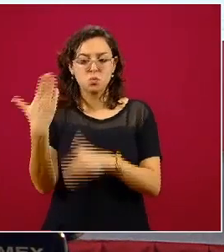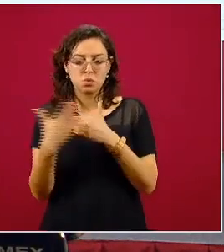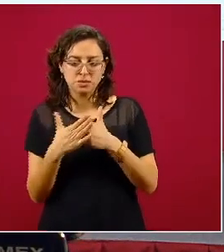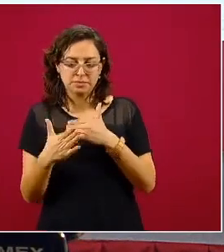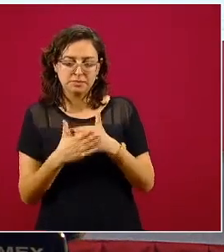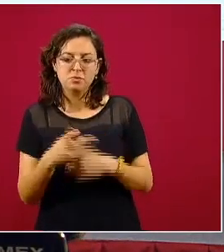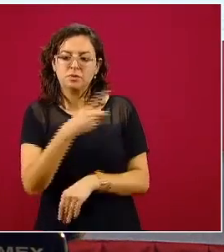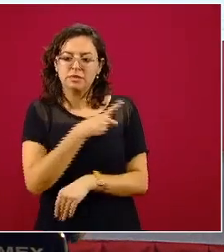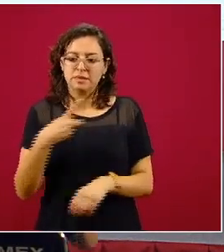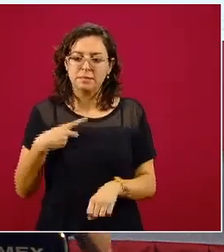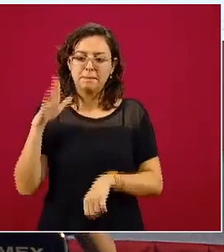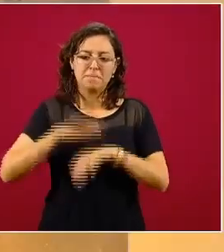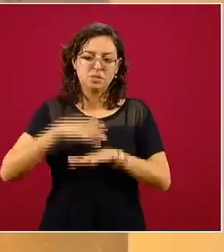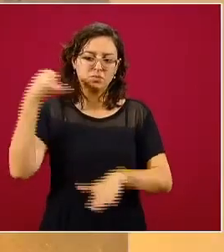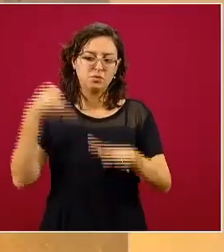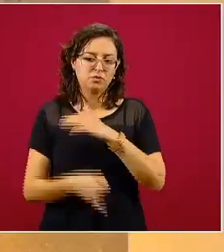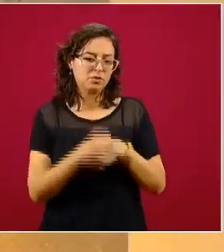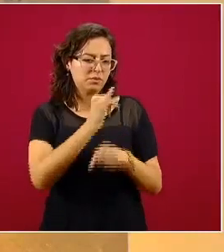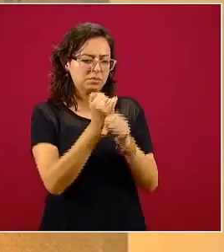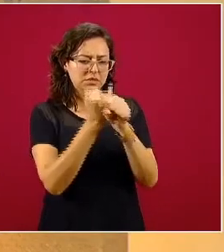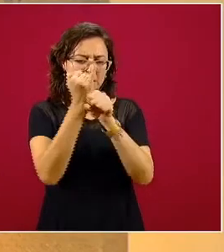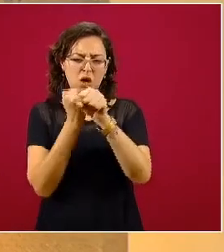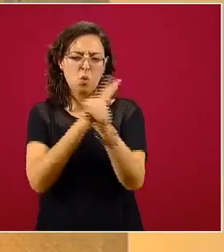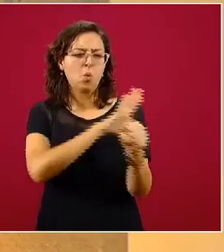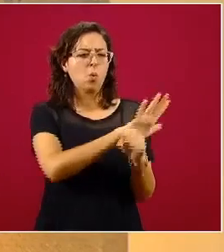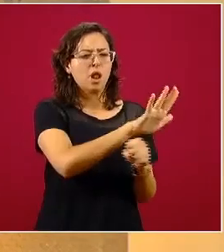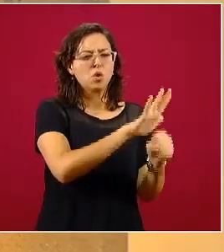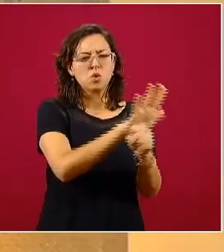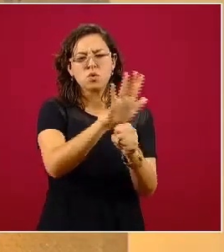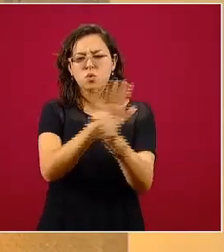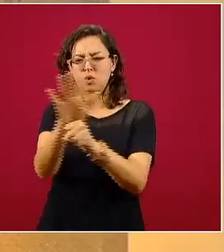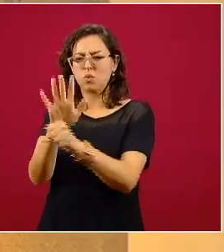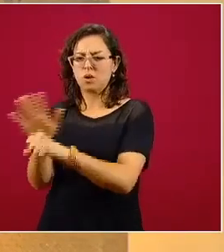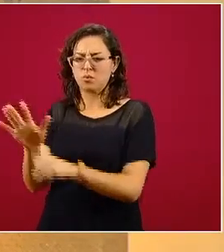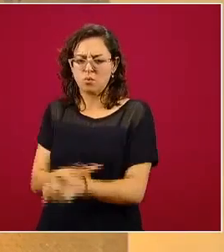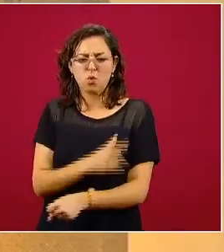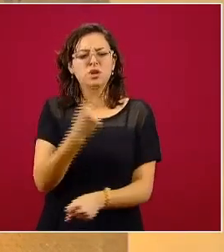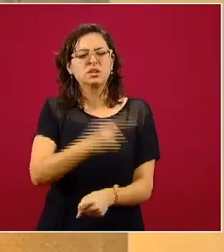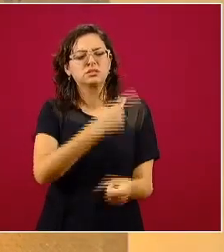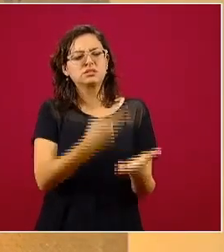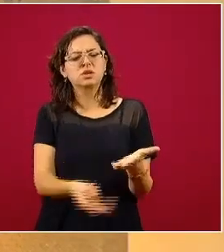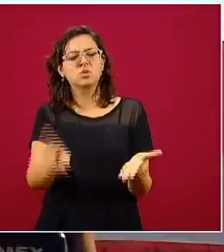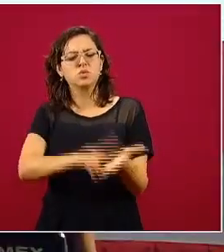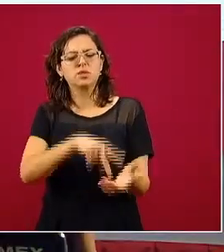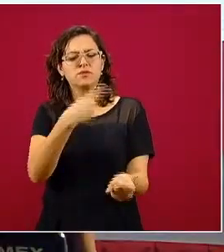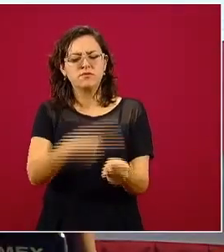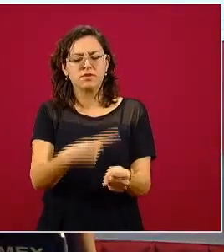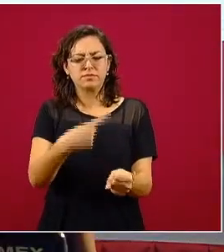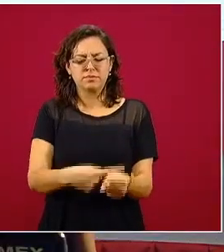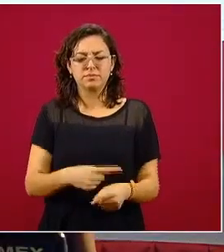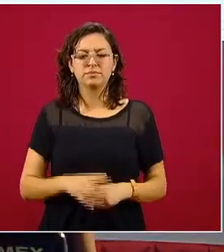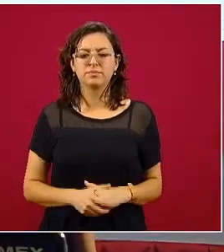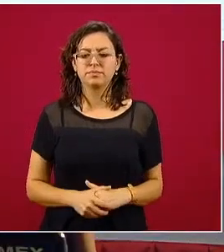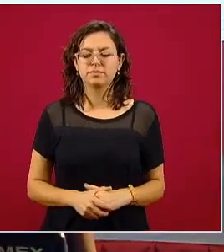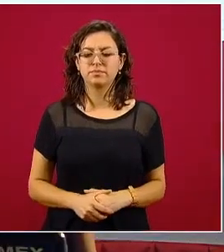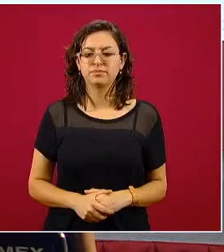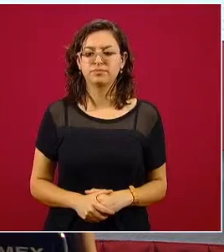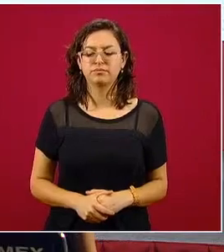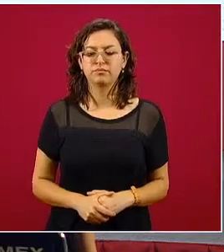determinado una investigación más a fondo para conocer exactamente cuál sería la afectación a personas completamente sanas.